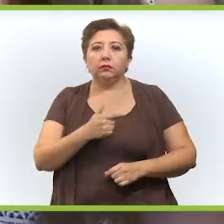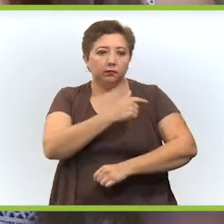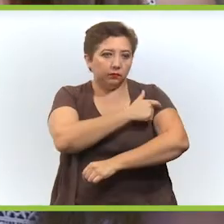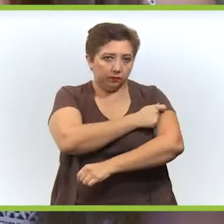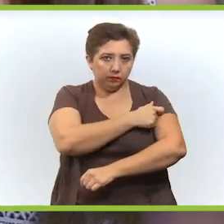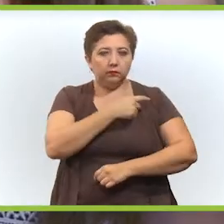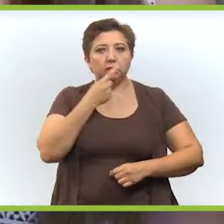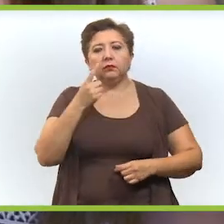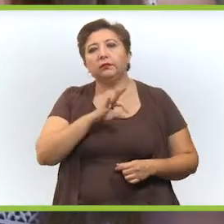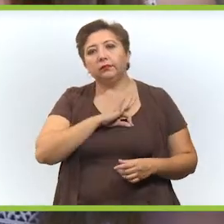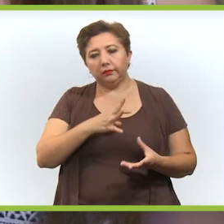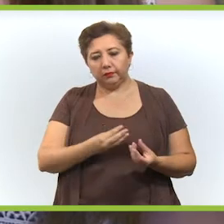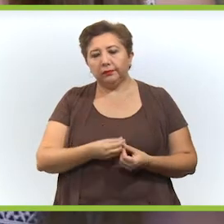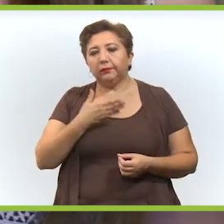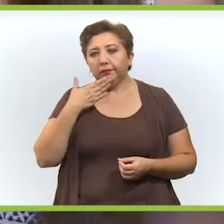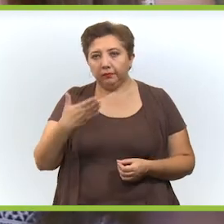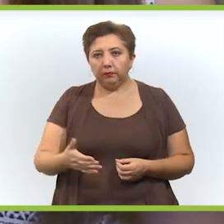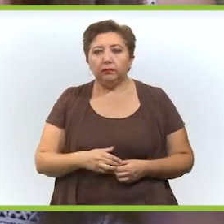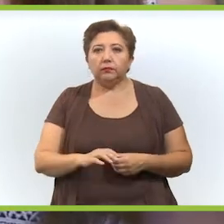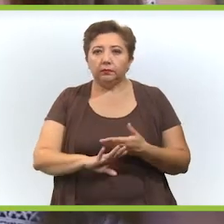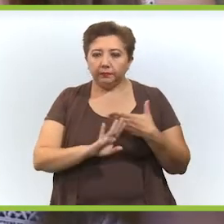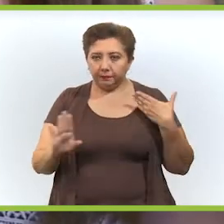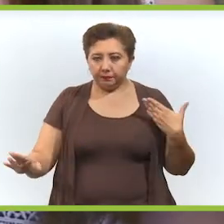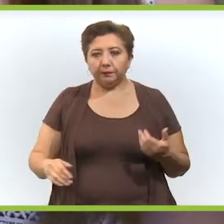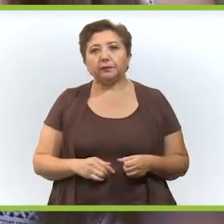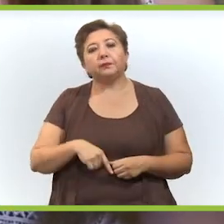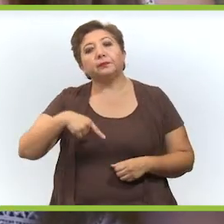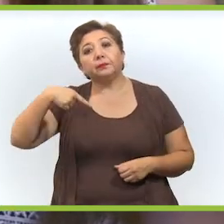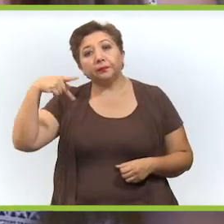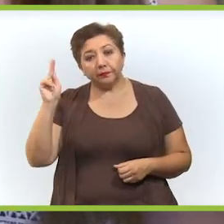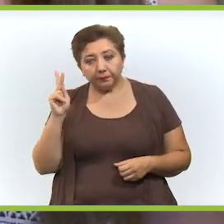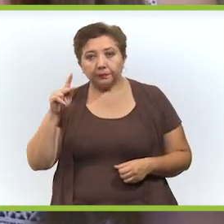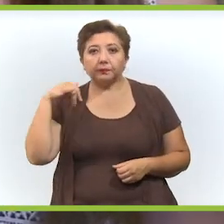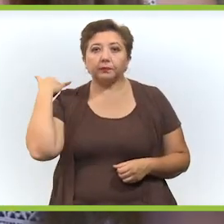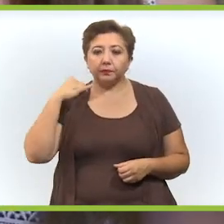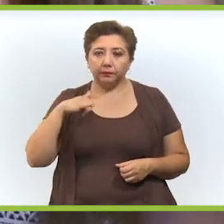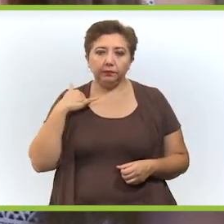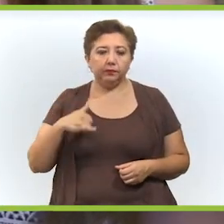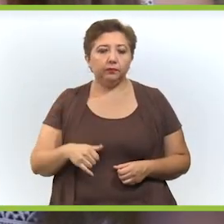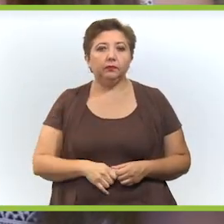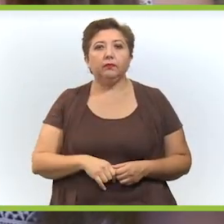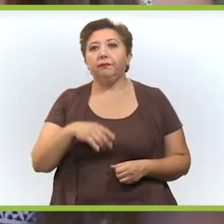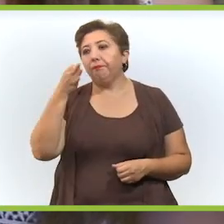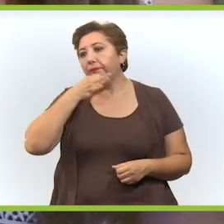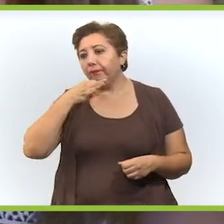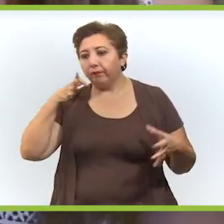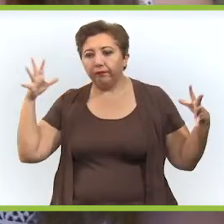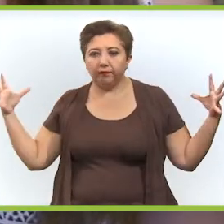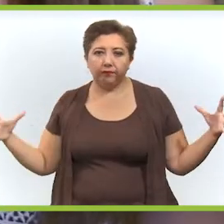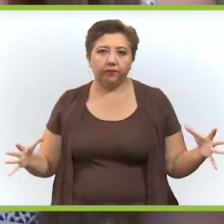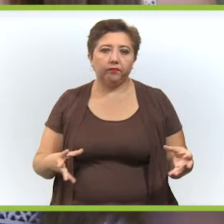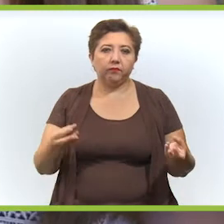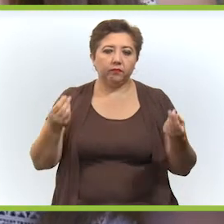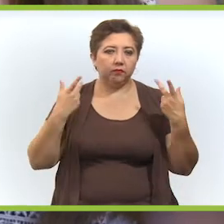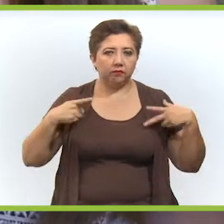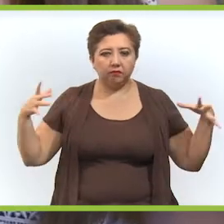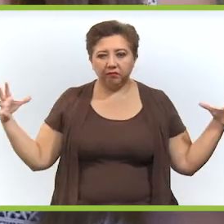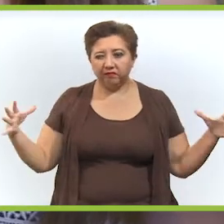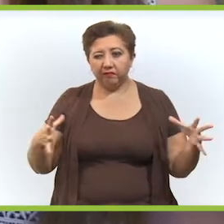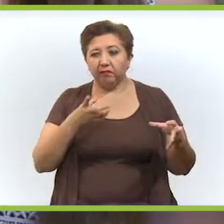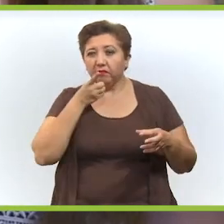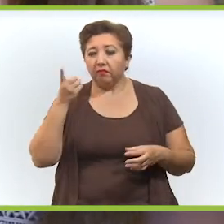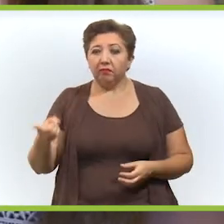Pero si los yucatecos nos desbordamos, queremos tener una Navidad como siempre, la queremos haciendo fiestas, reuniones, no cumpliendo los